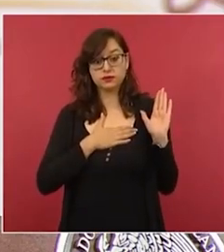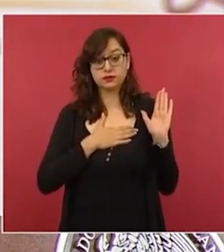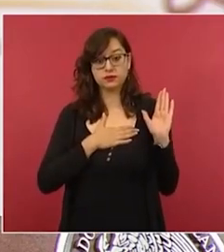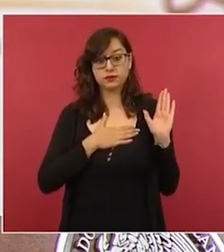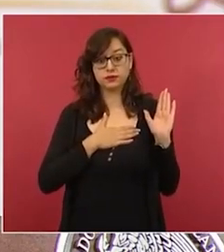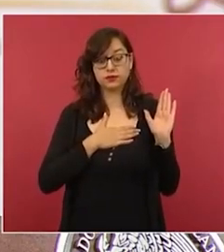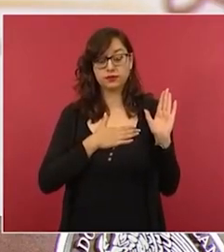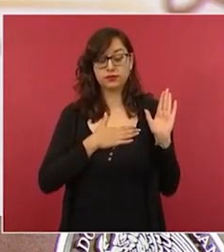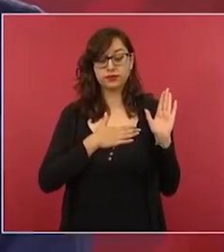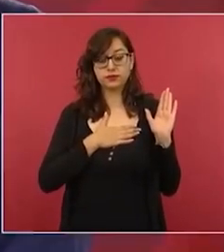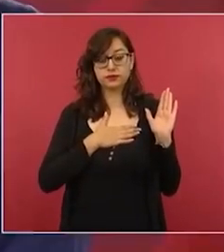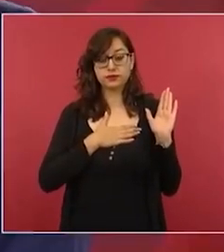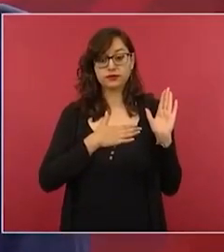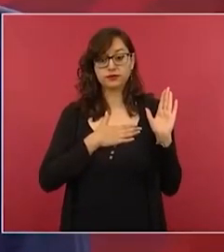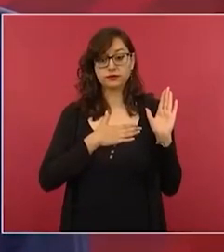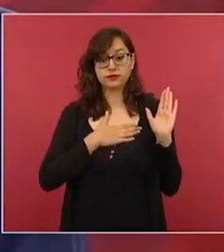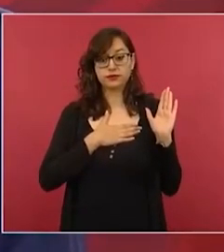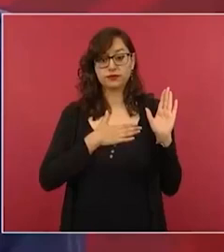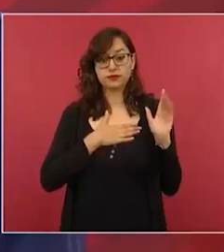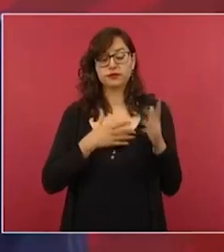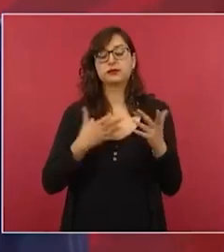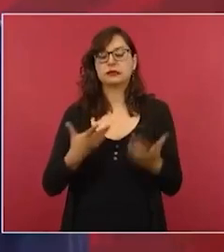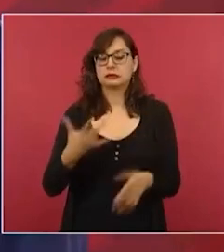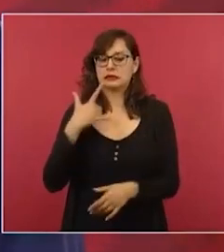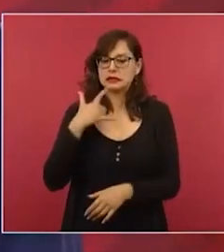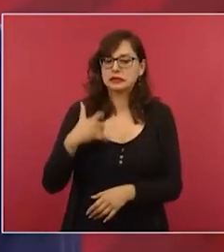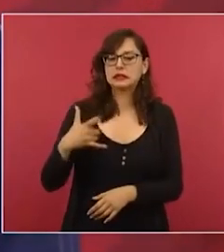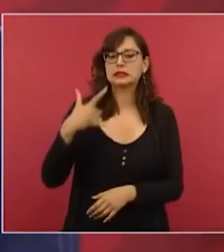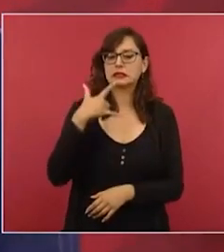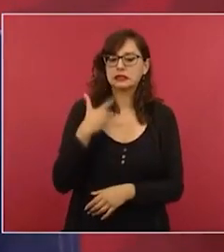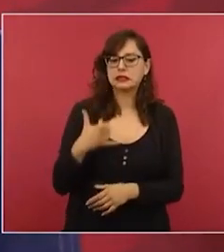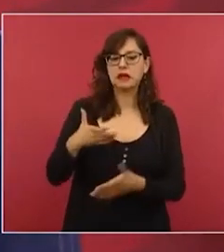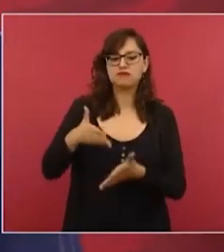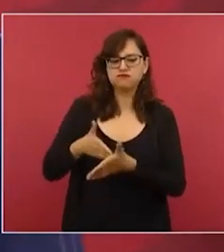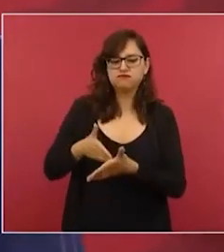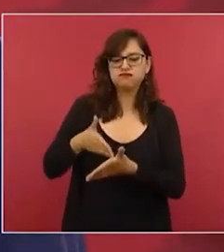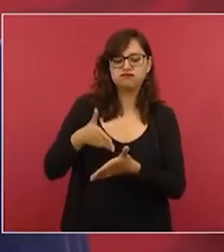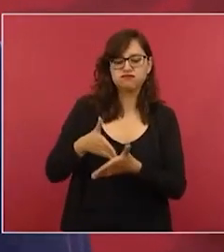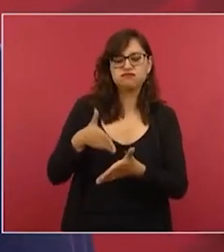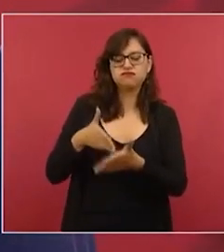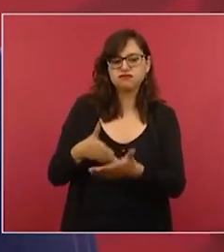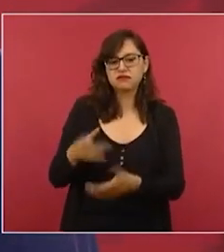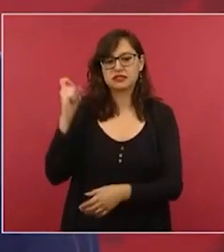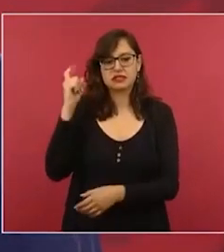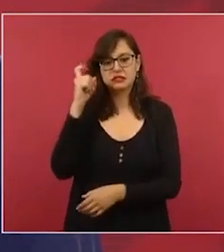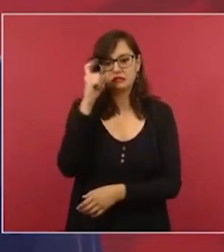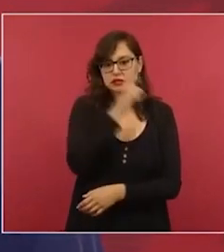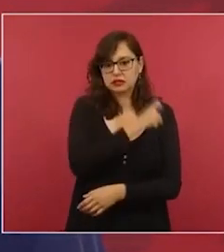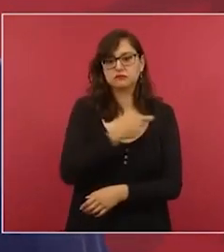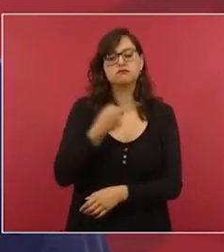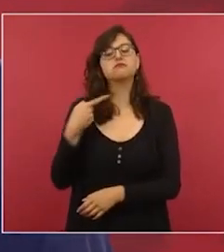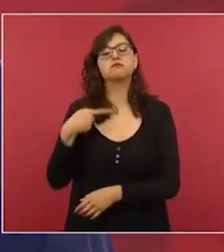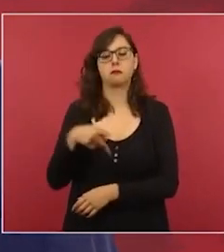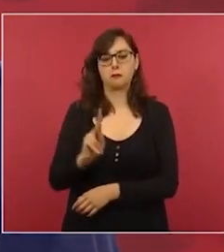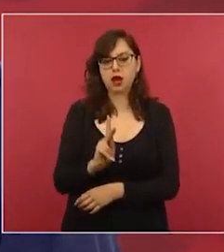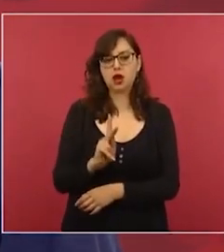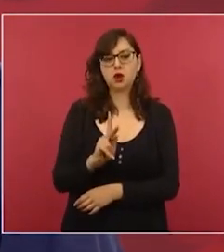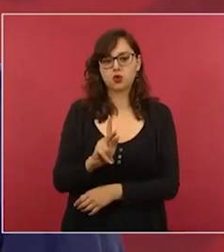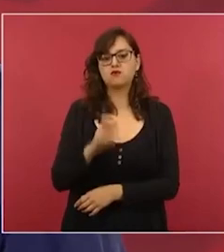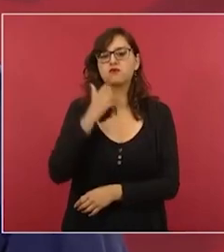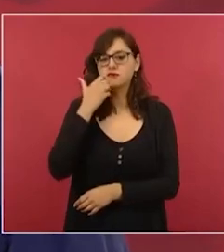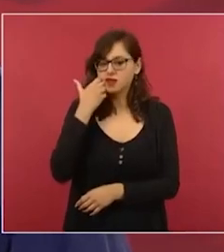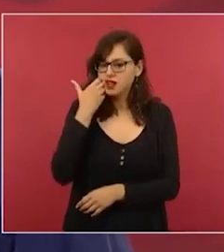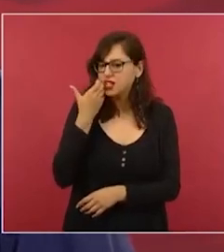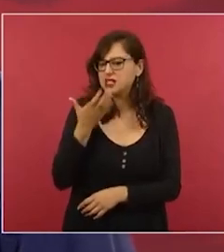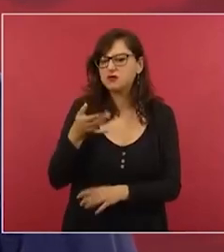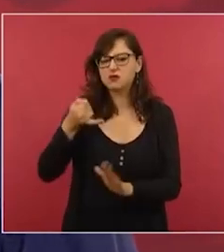hemos enfrentado obstáculos pero hay voluntad para llegar